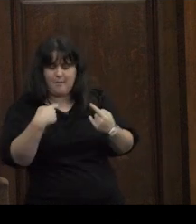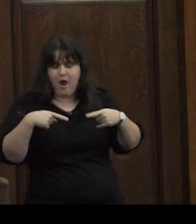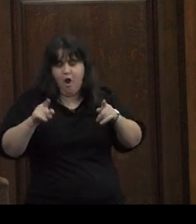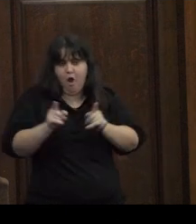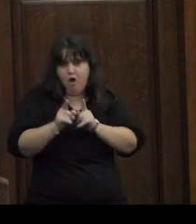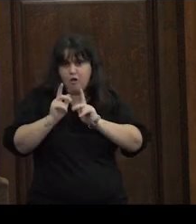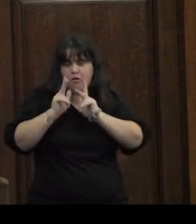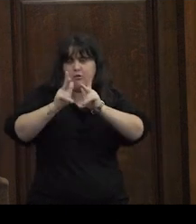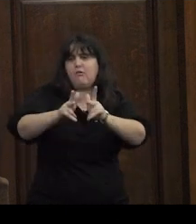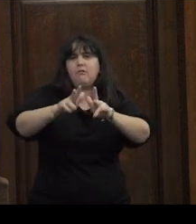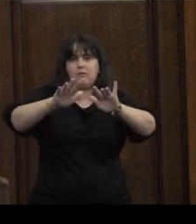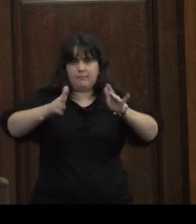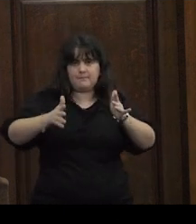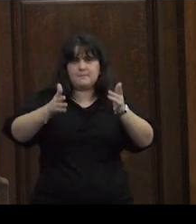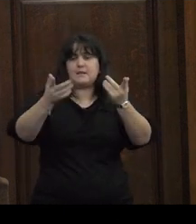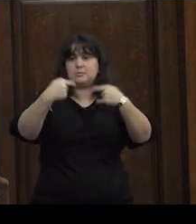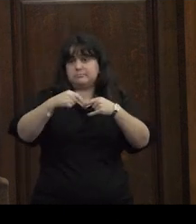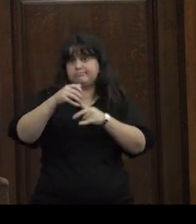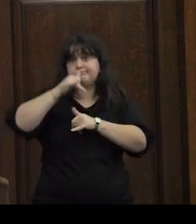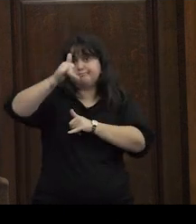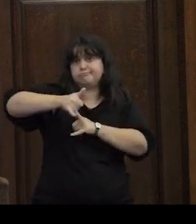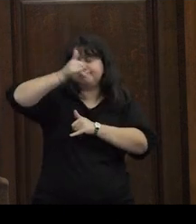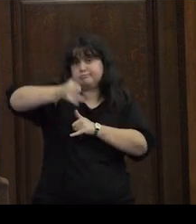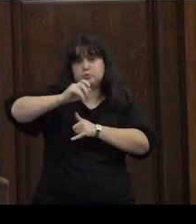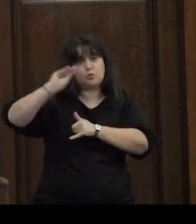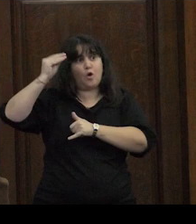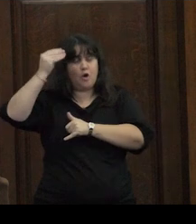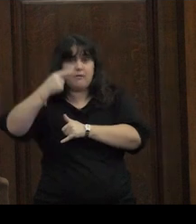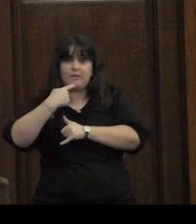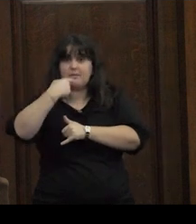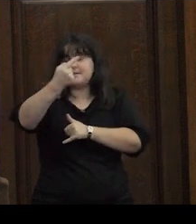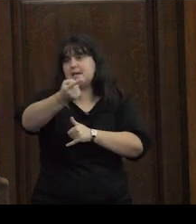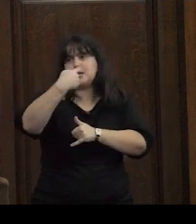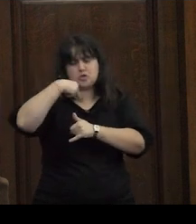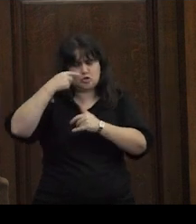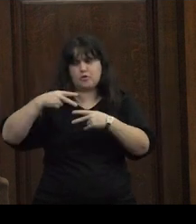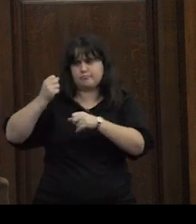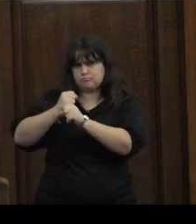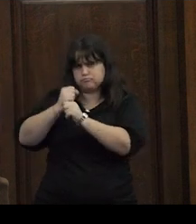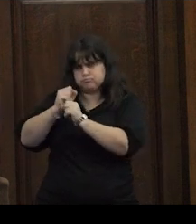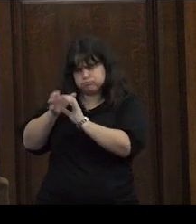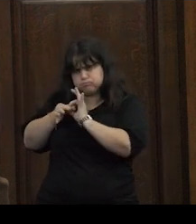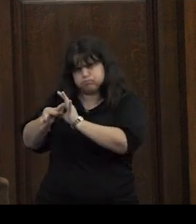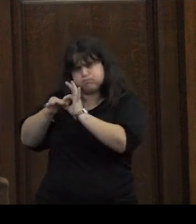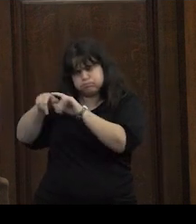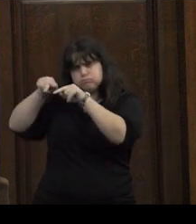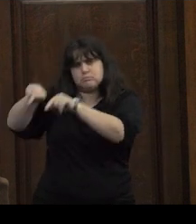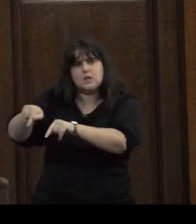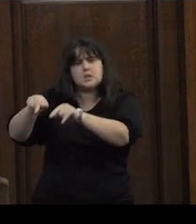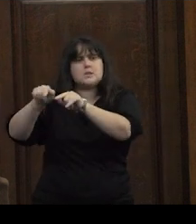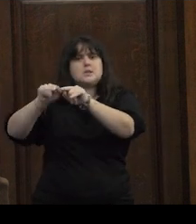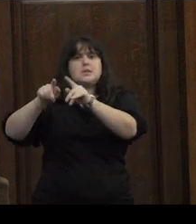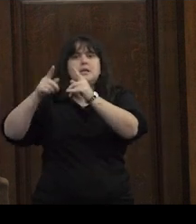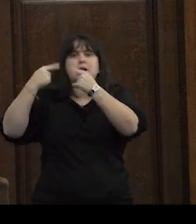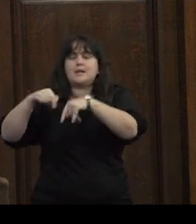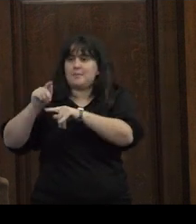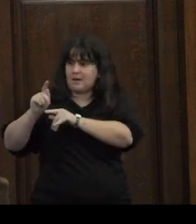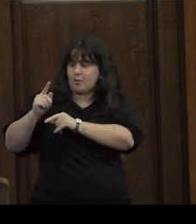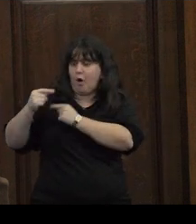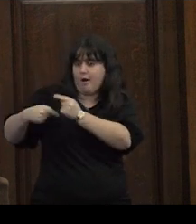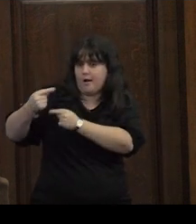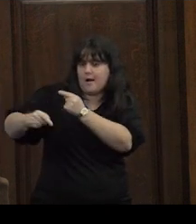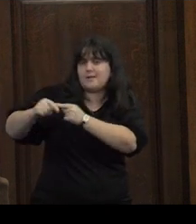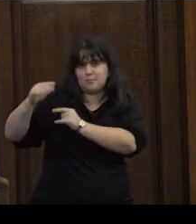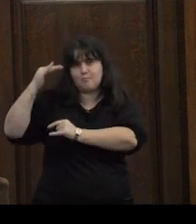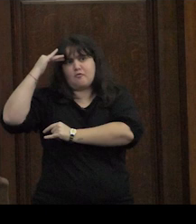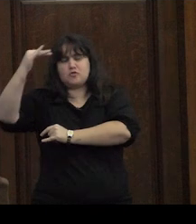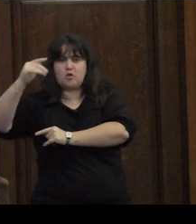breve digo que las narrativas juveniles que es lo que yo más he trabajado y de modo secundario algunas narrativas de